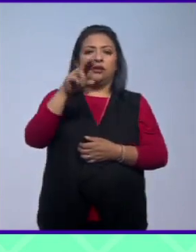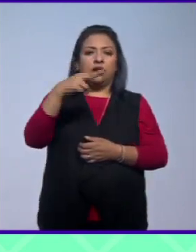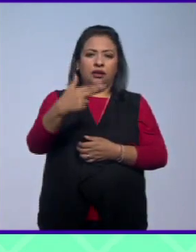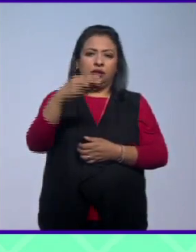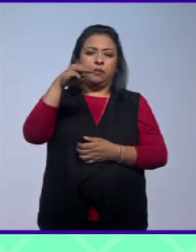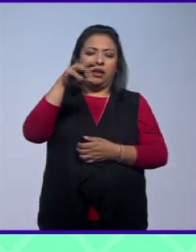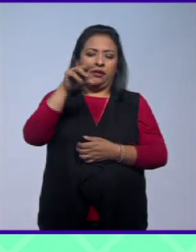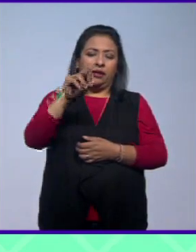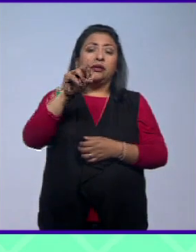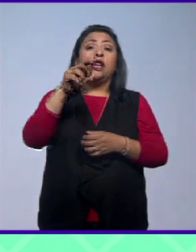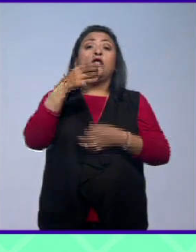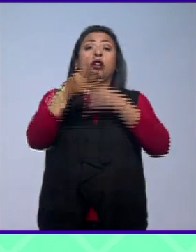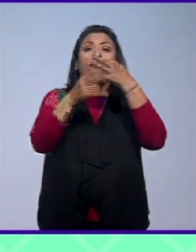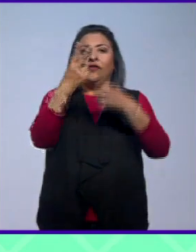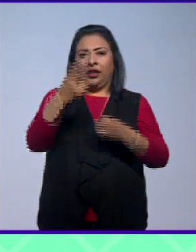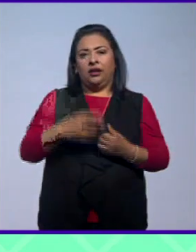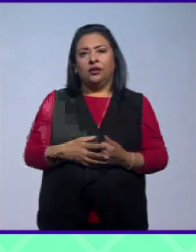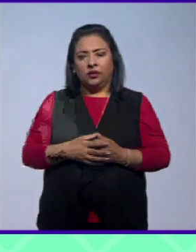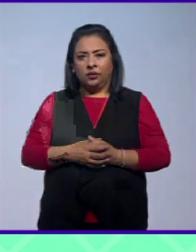Meléndez Noticias 22